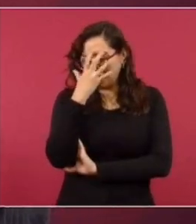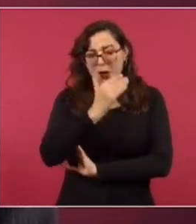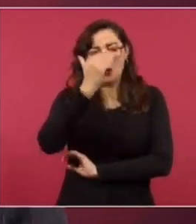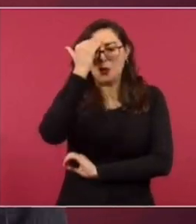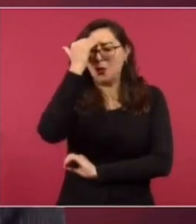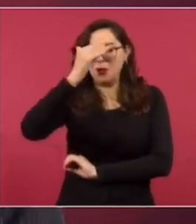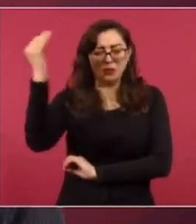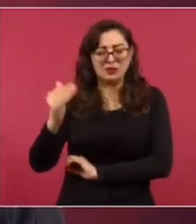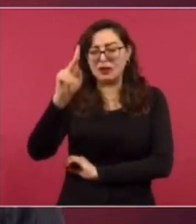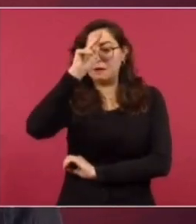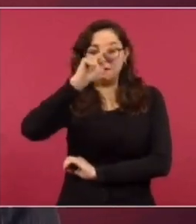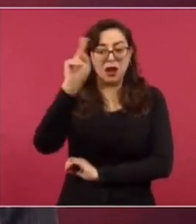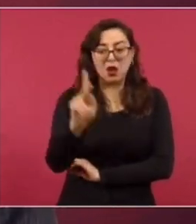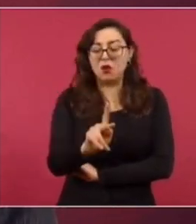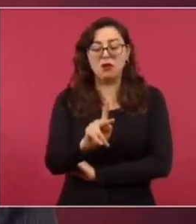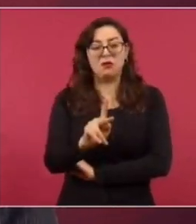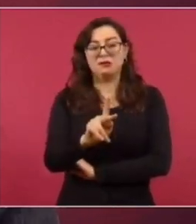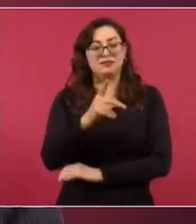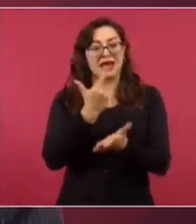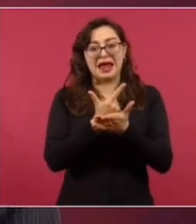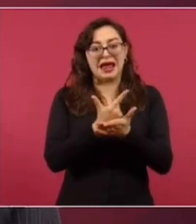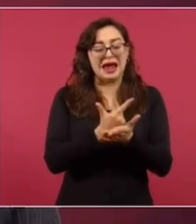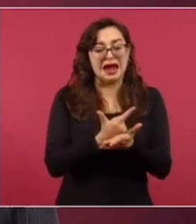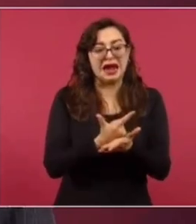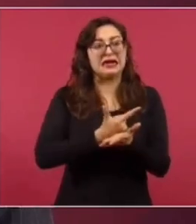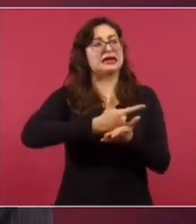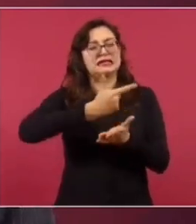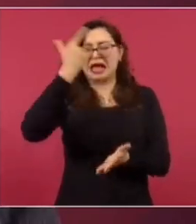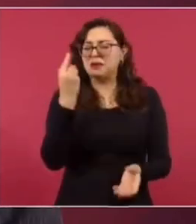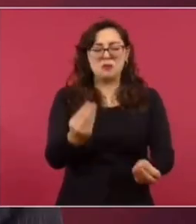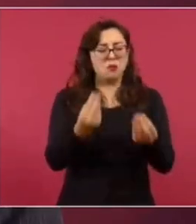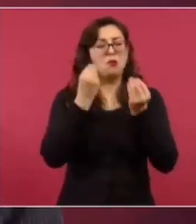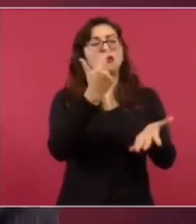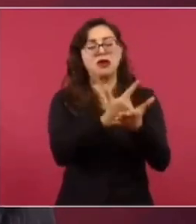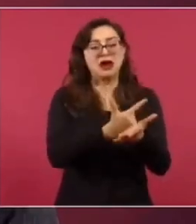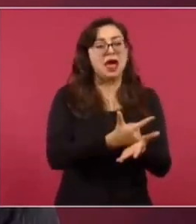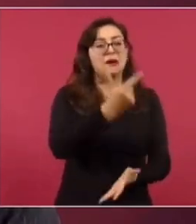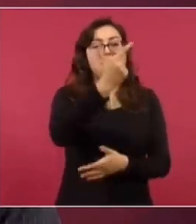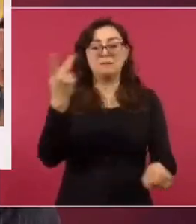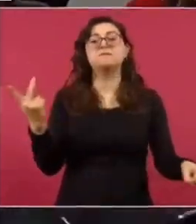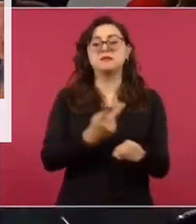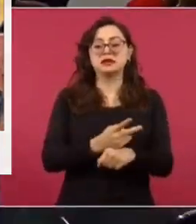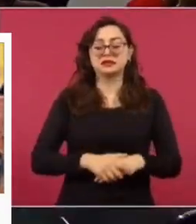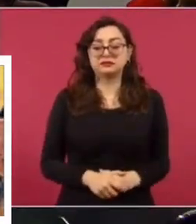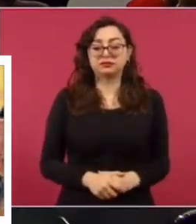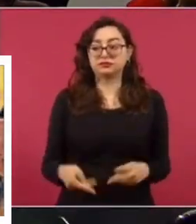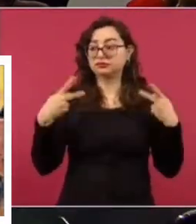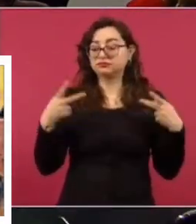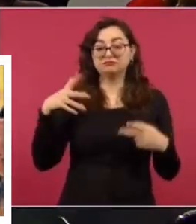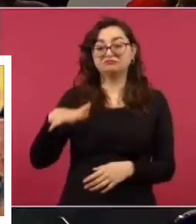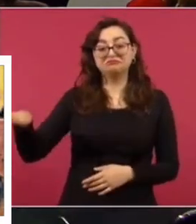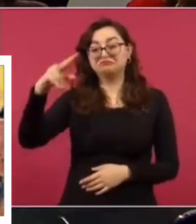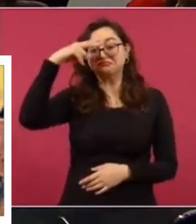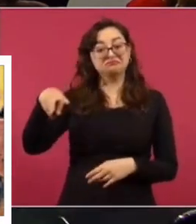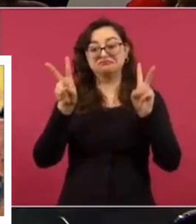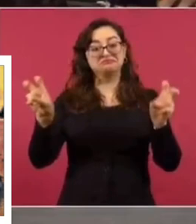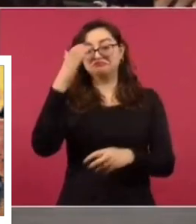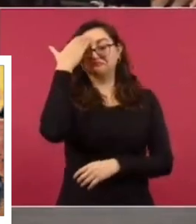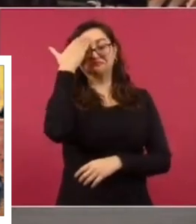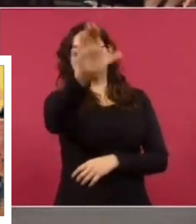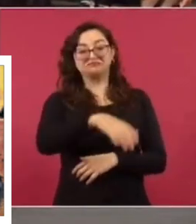la gente en México no estaba enterada. La mitad, casi, no sabía,